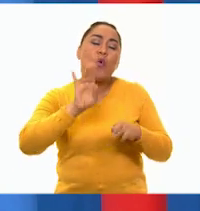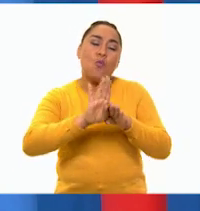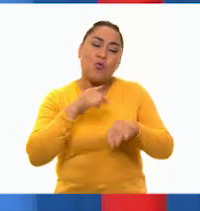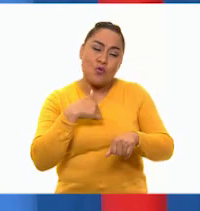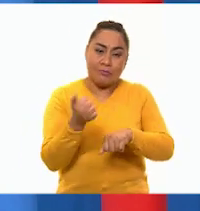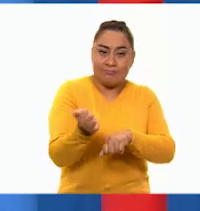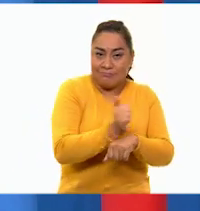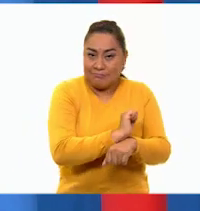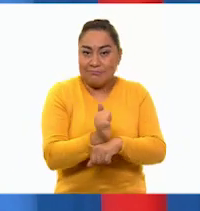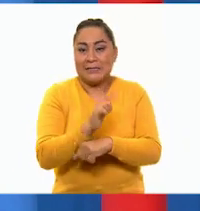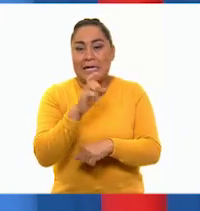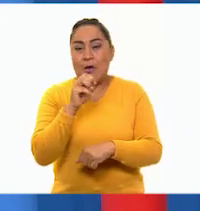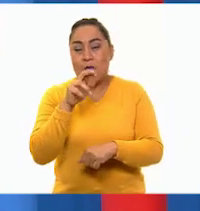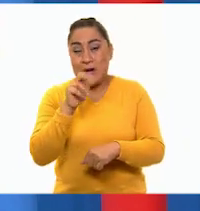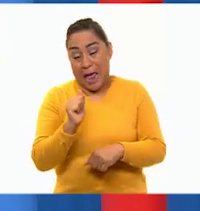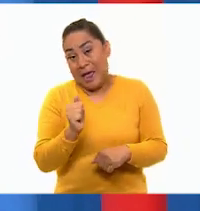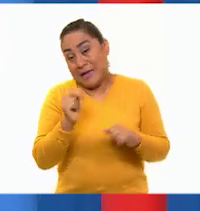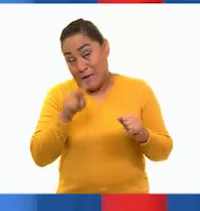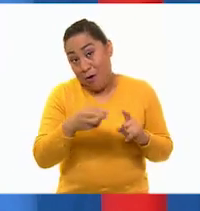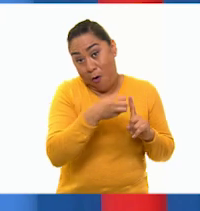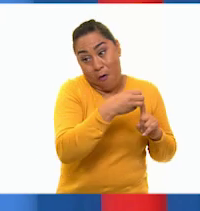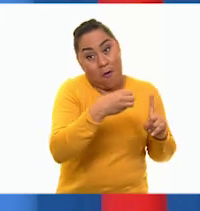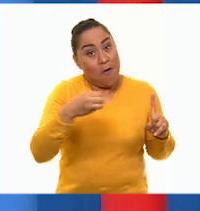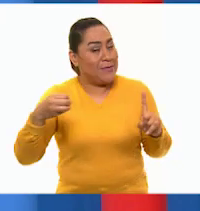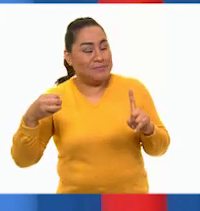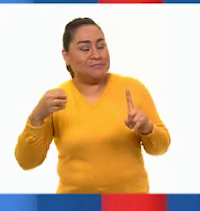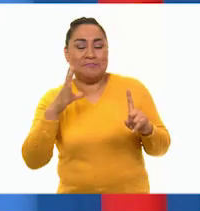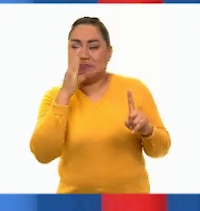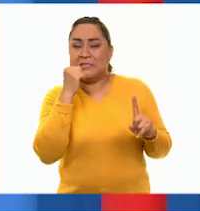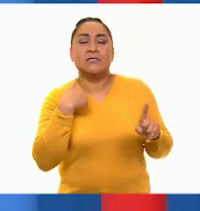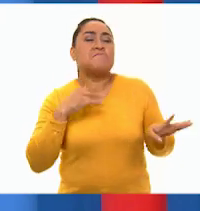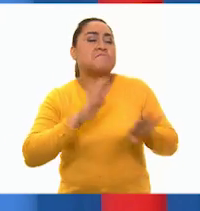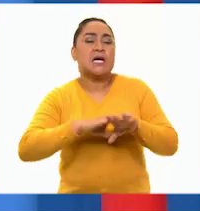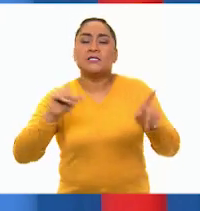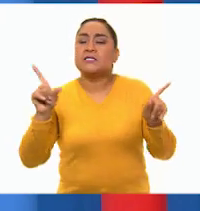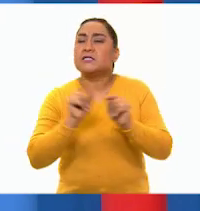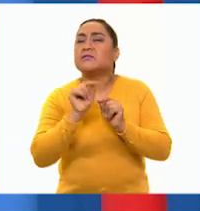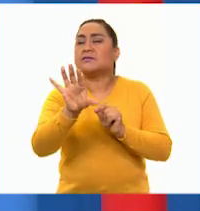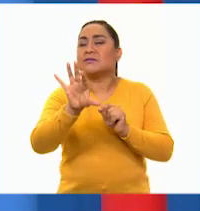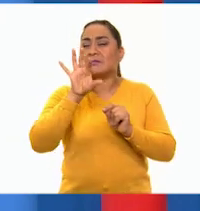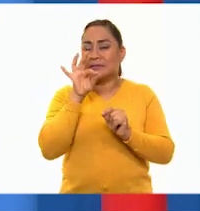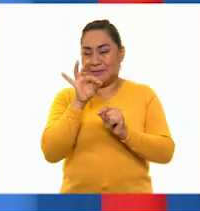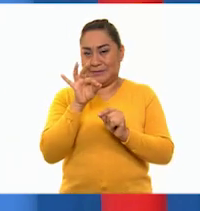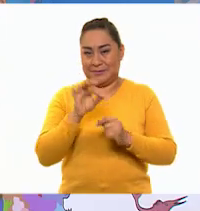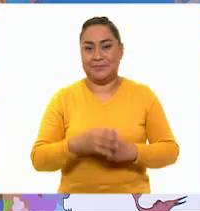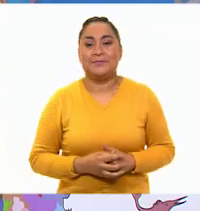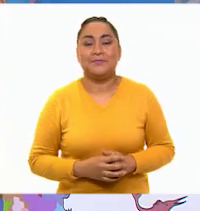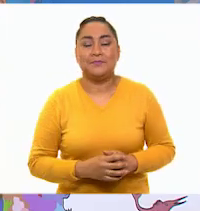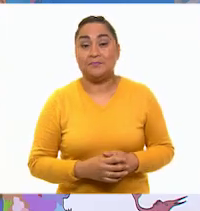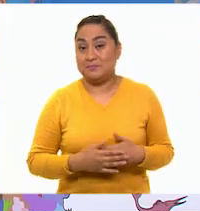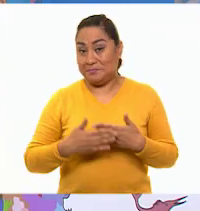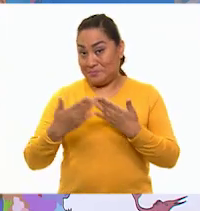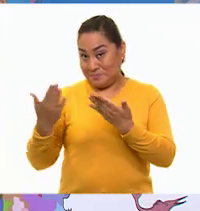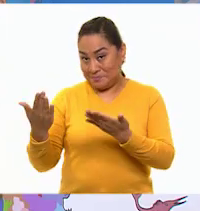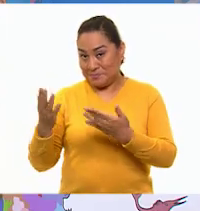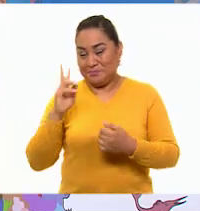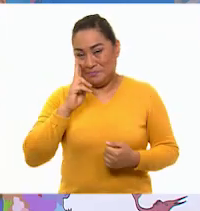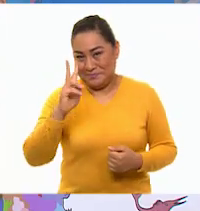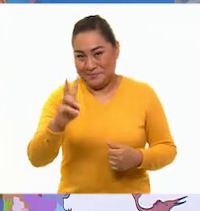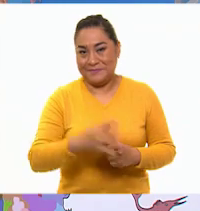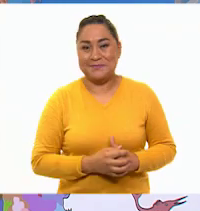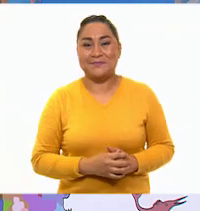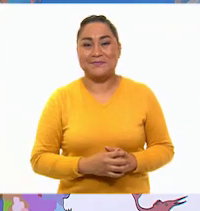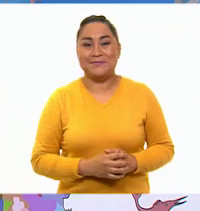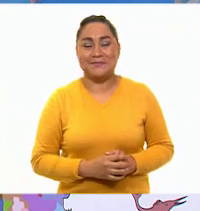contar su historia. No nos daría tiempo de ver todos, así que elegí un fragmento de uno de los capítulos. Pues entonces veámoslo, por favor.